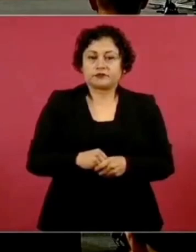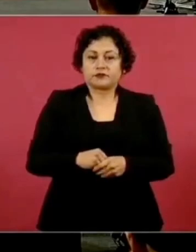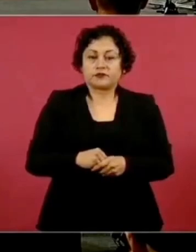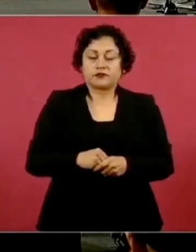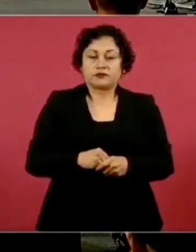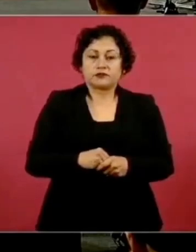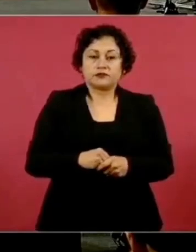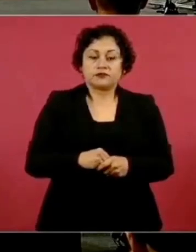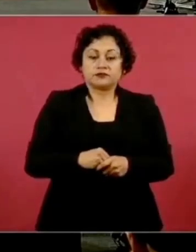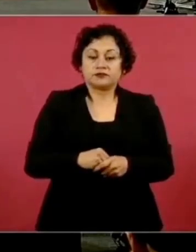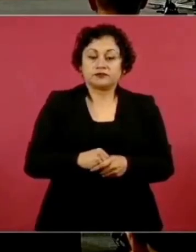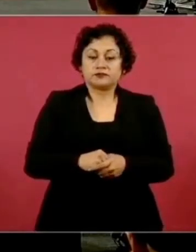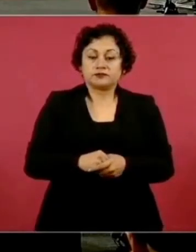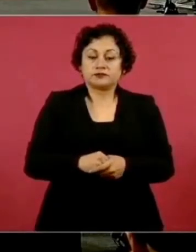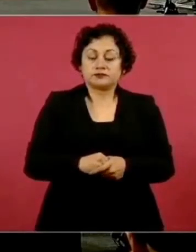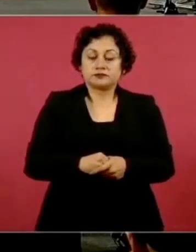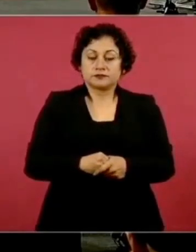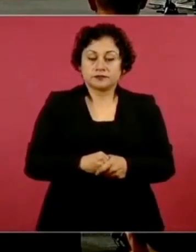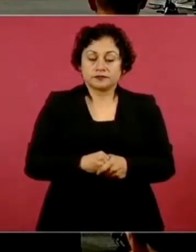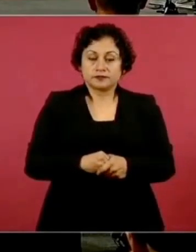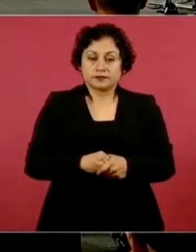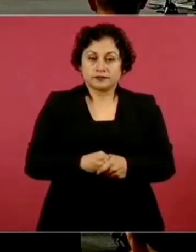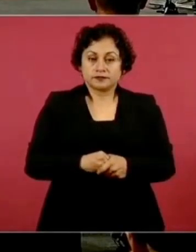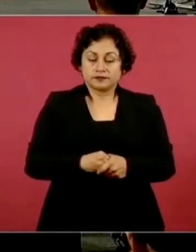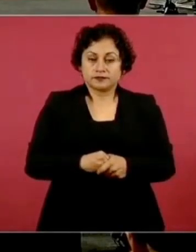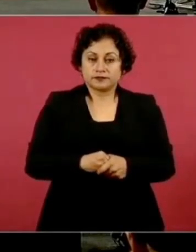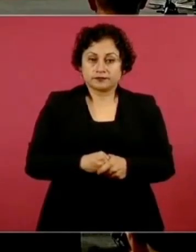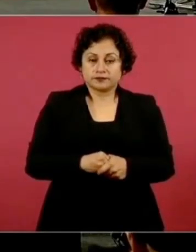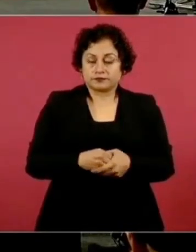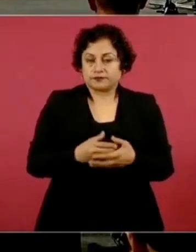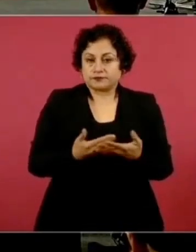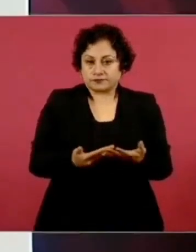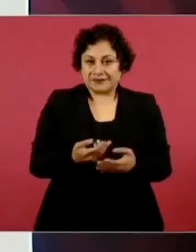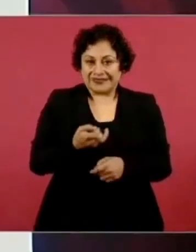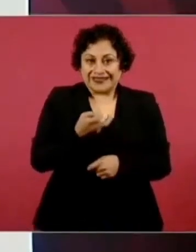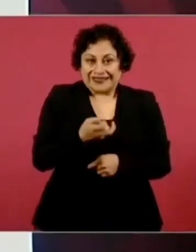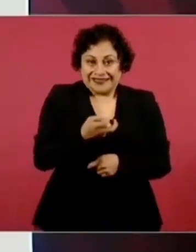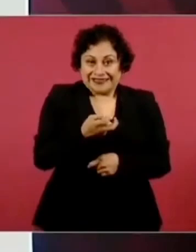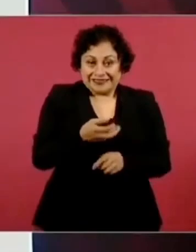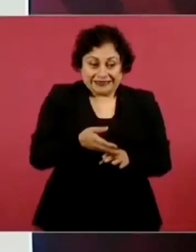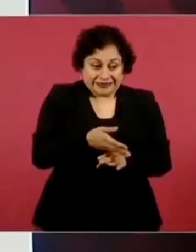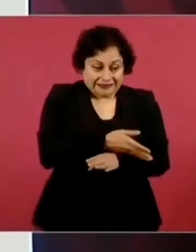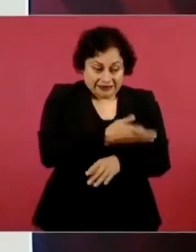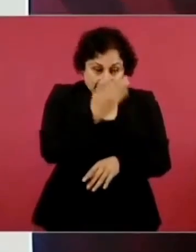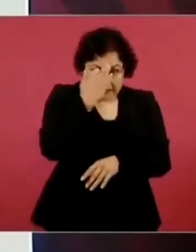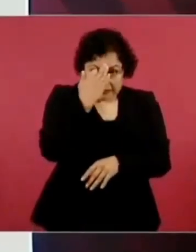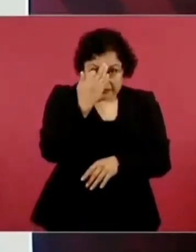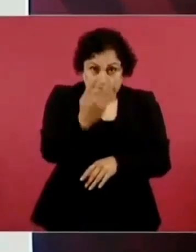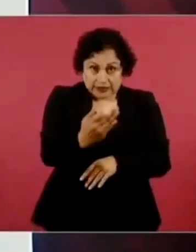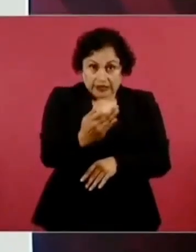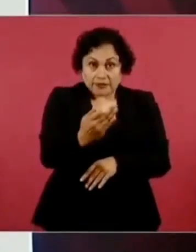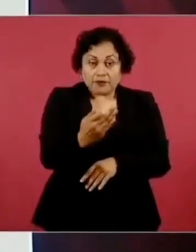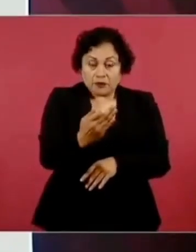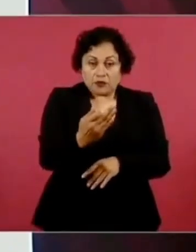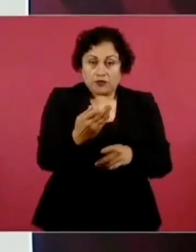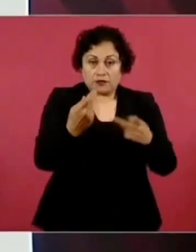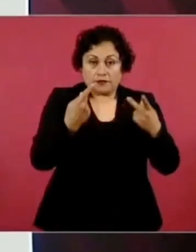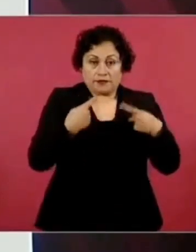y de victoria del movimiento liberal.